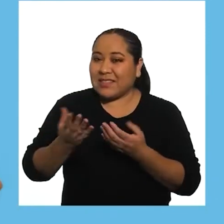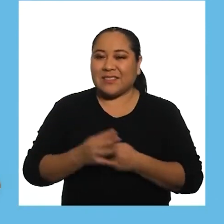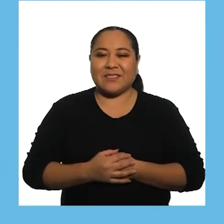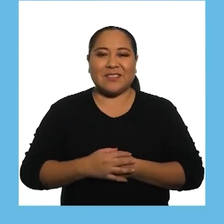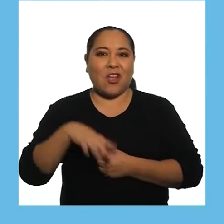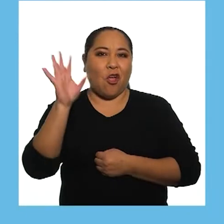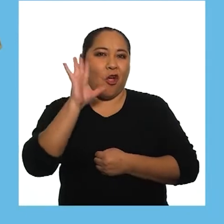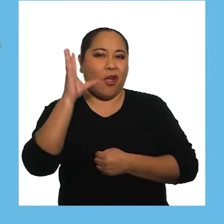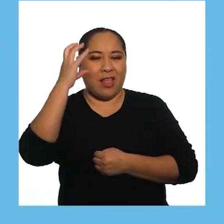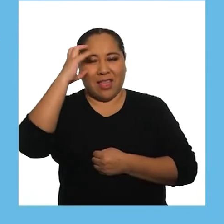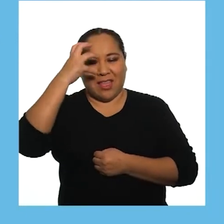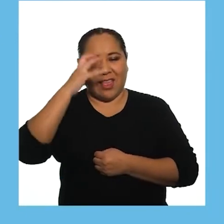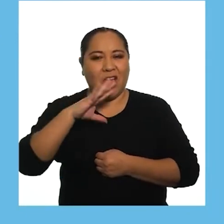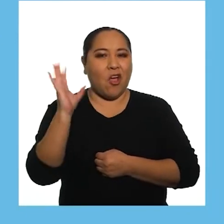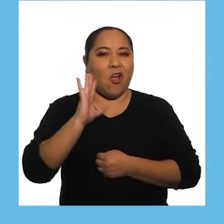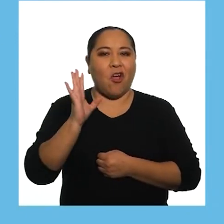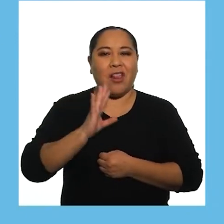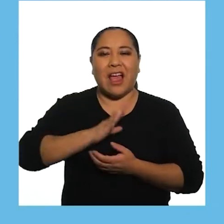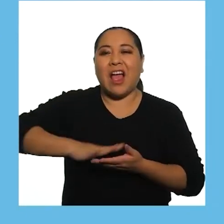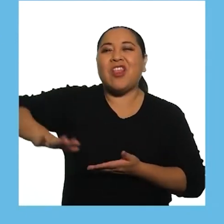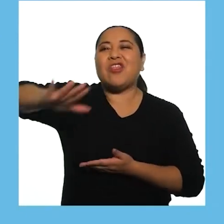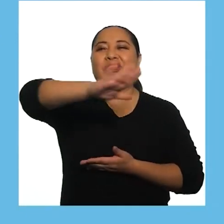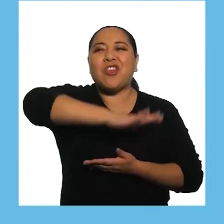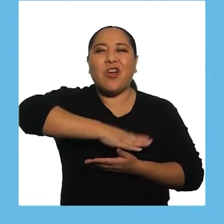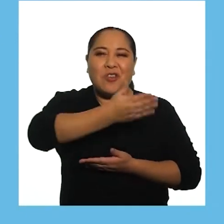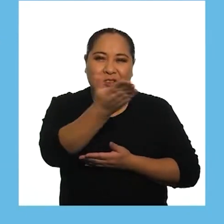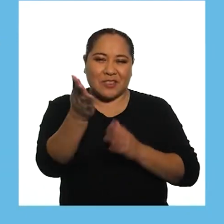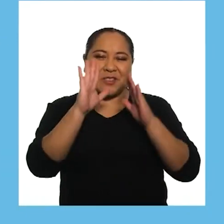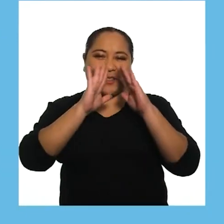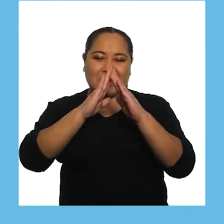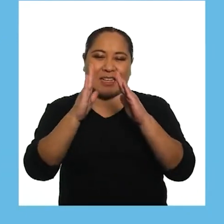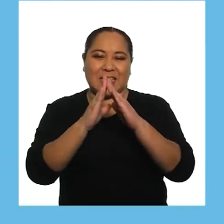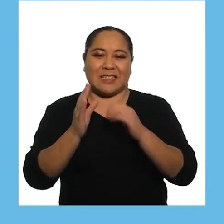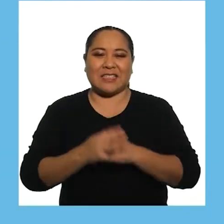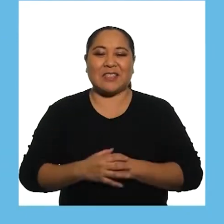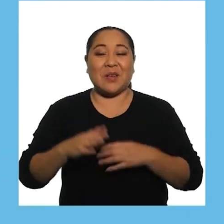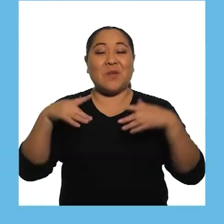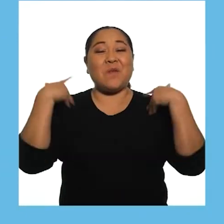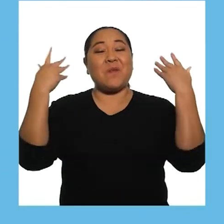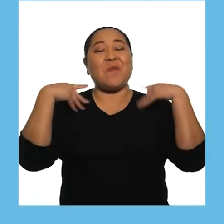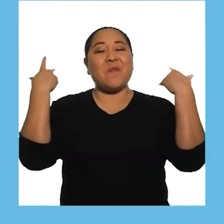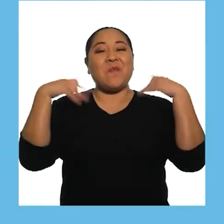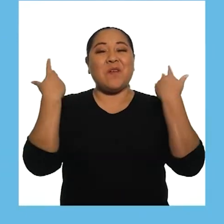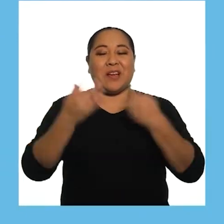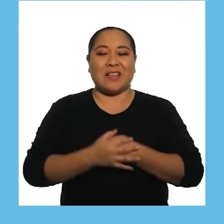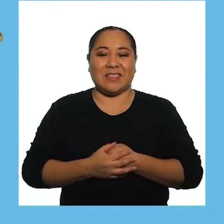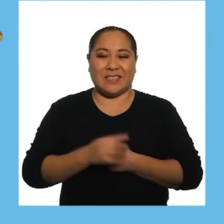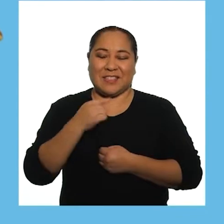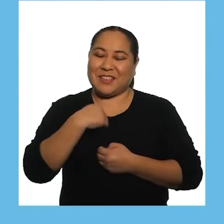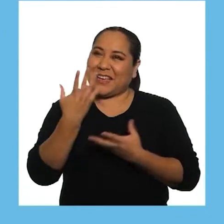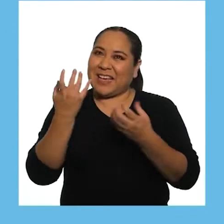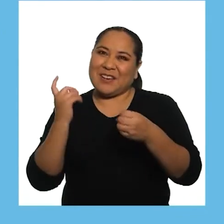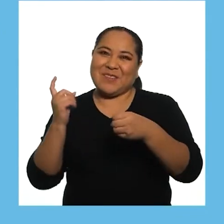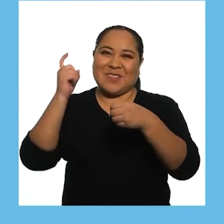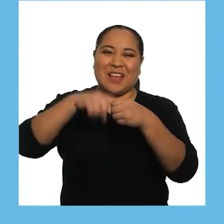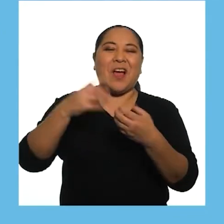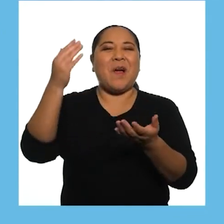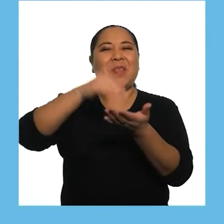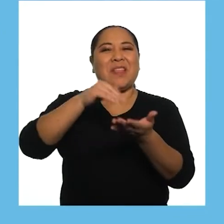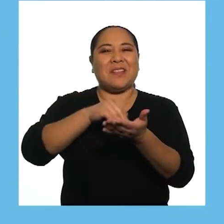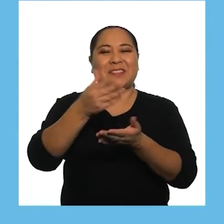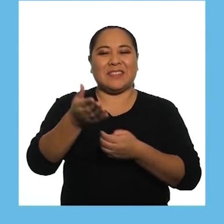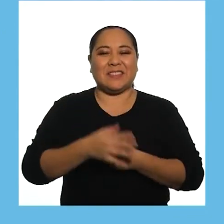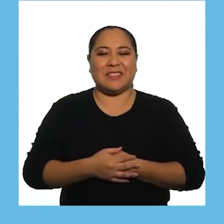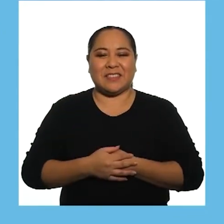¿Cómo están? Hola, Daniel. Hola a todas y todos en casa. Ando muy feliz. Ya quería estar